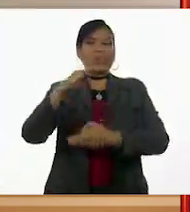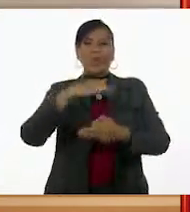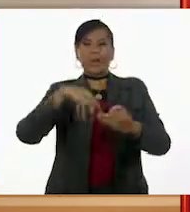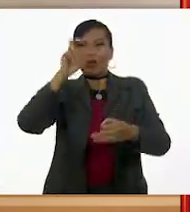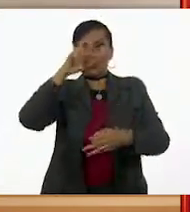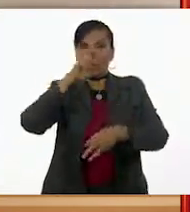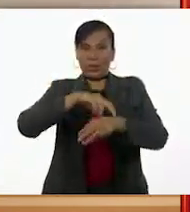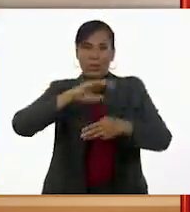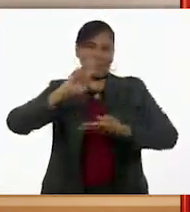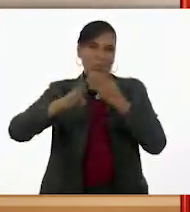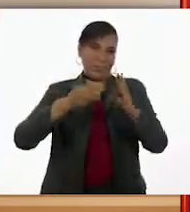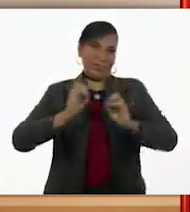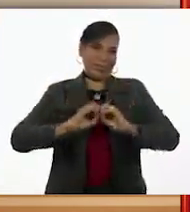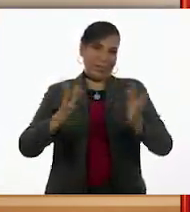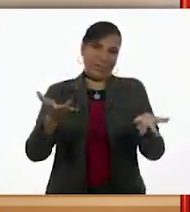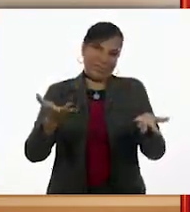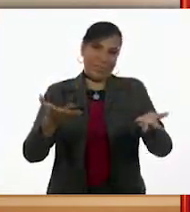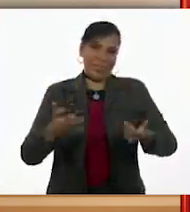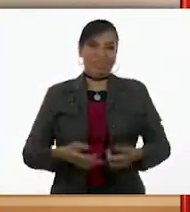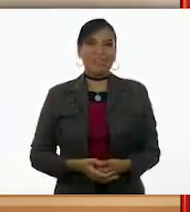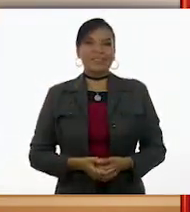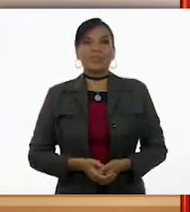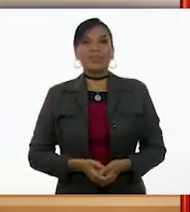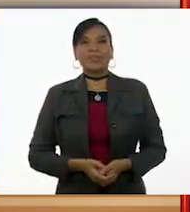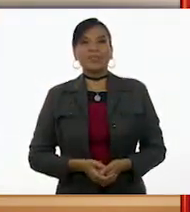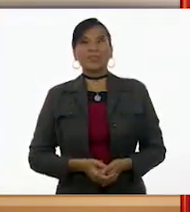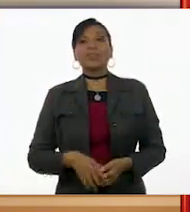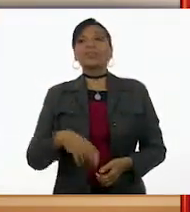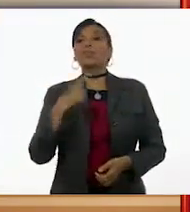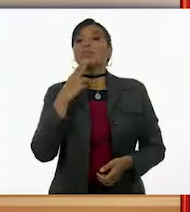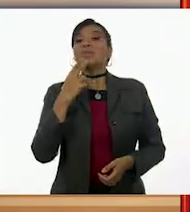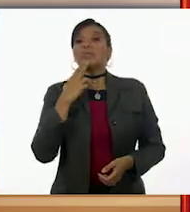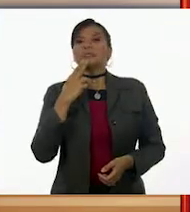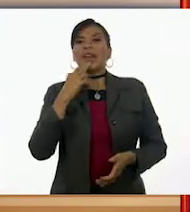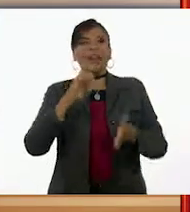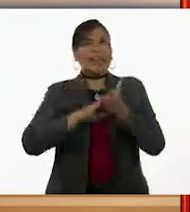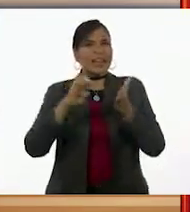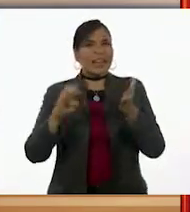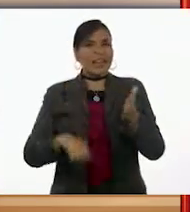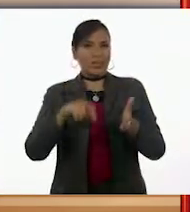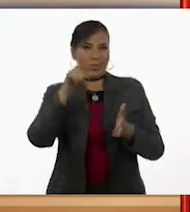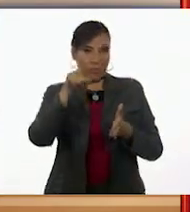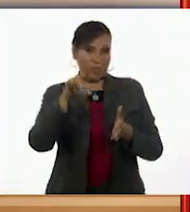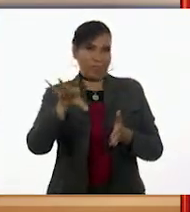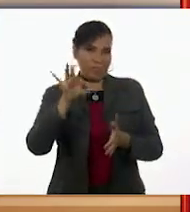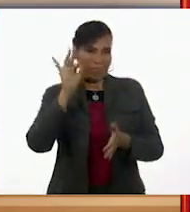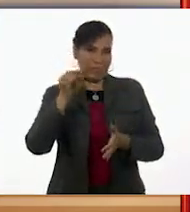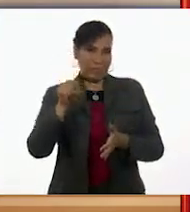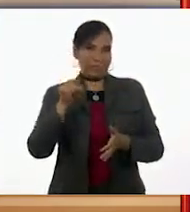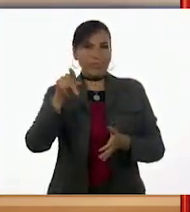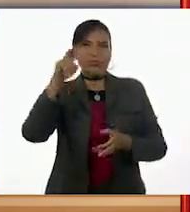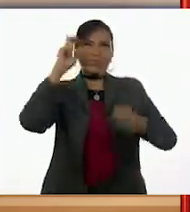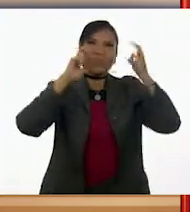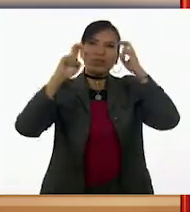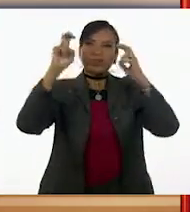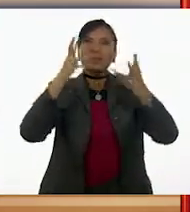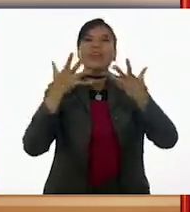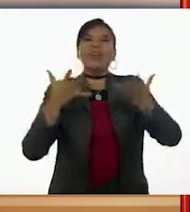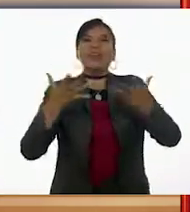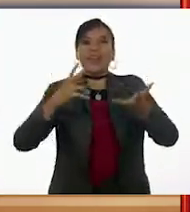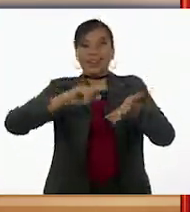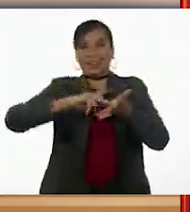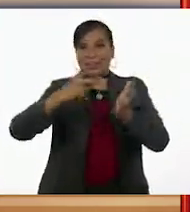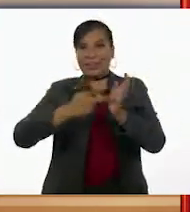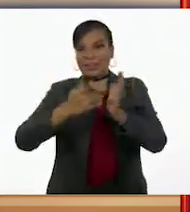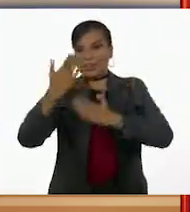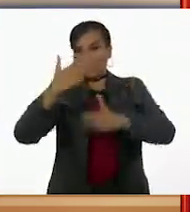loros del mundo, por supuesto. Y usamos como ejemplo tu caso. Tu sueño de ser